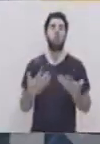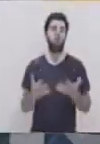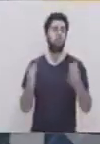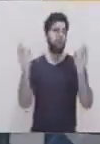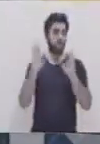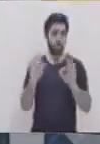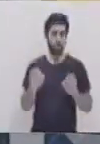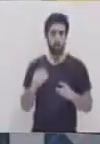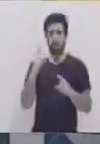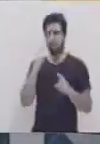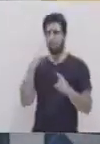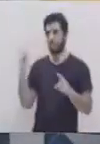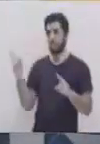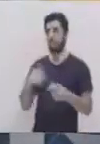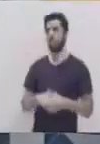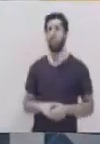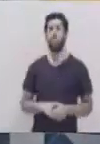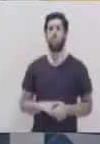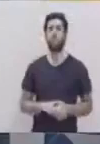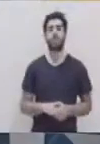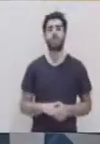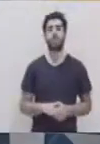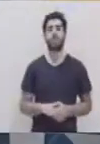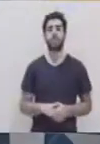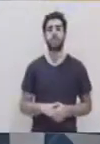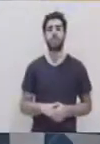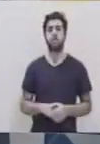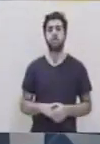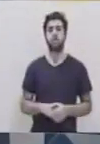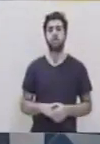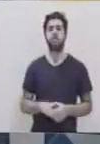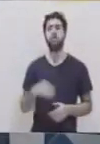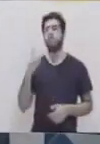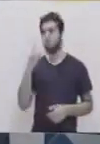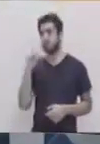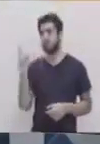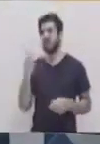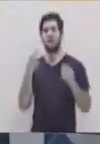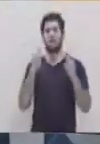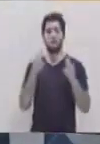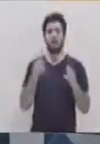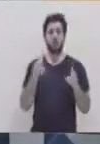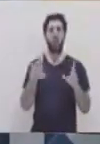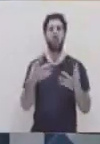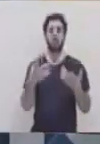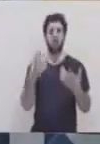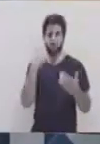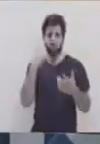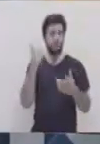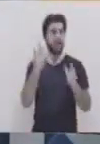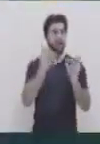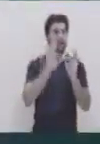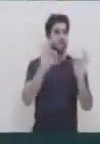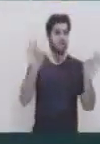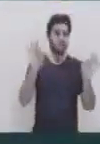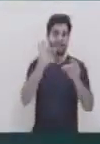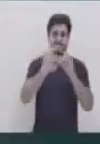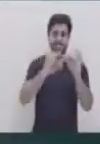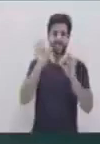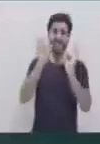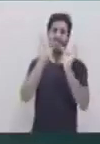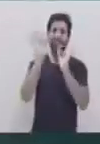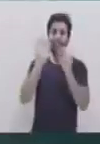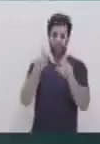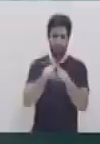del método del jardinero. ¿Y de qué se trata el método del jardinero? Vamos a tener nosotros un hilo, como lo vemos acá, y los